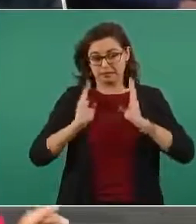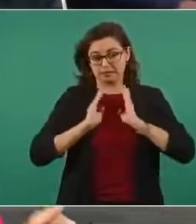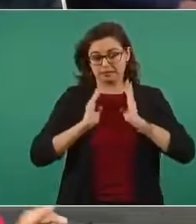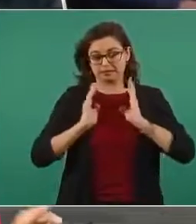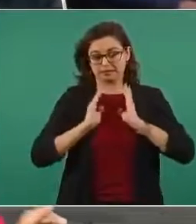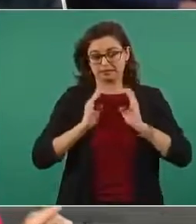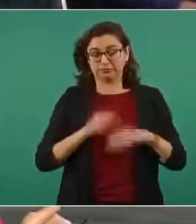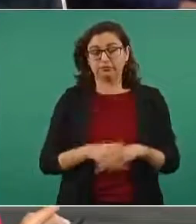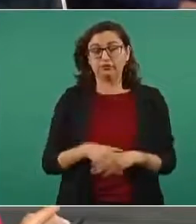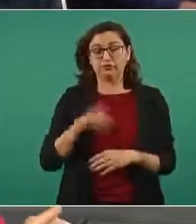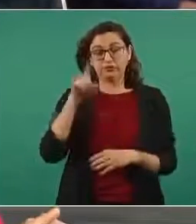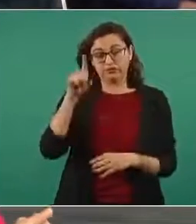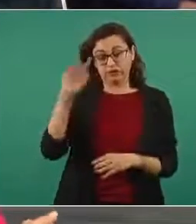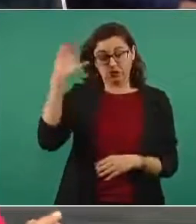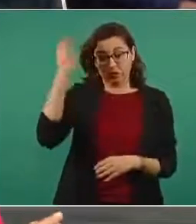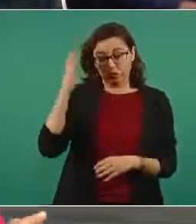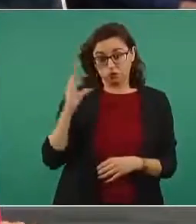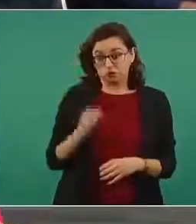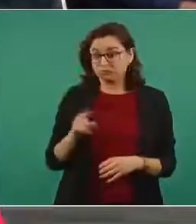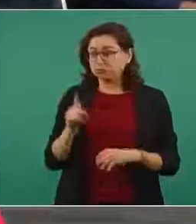su mamá ha estado